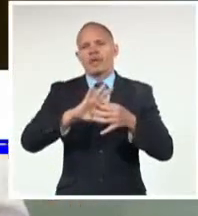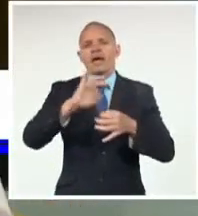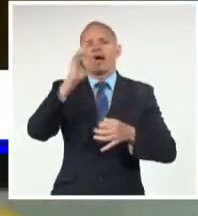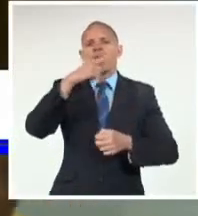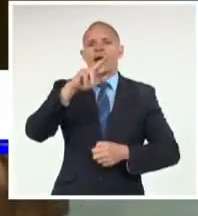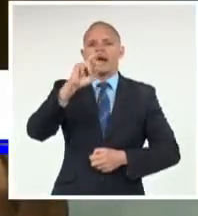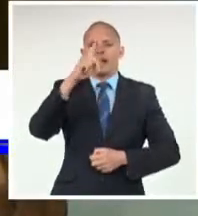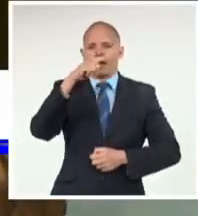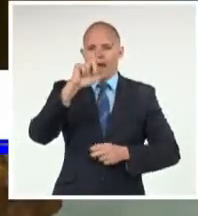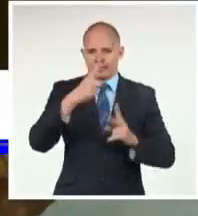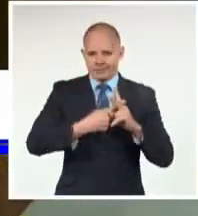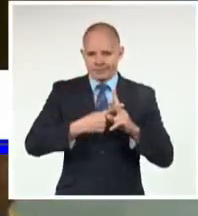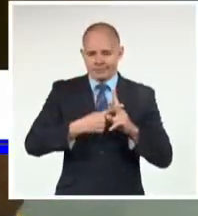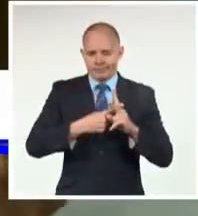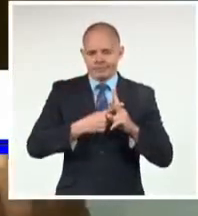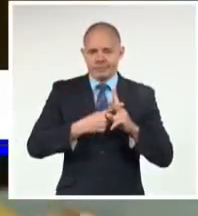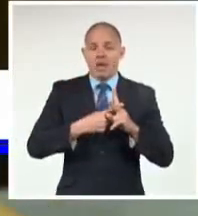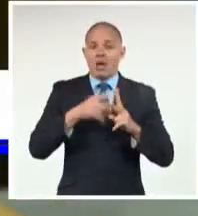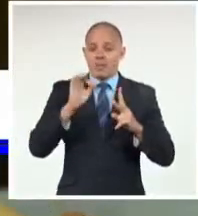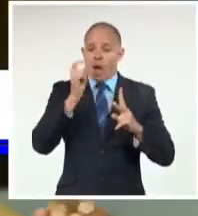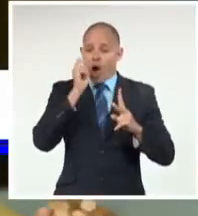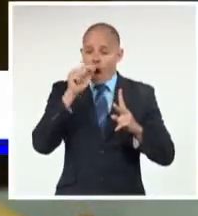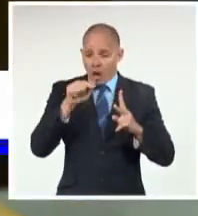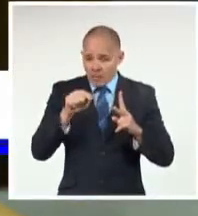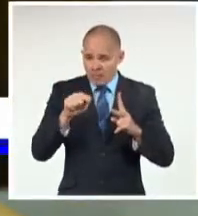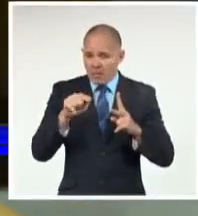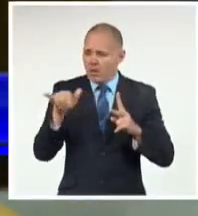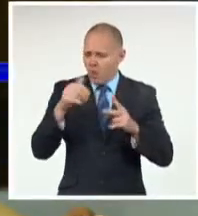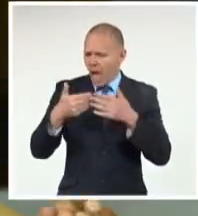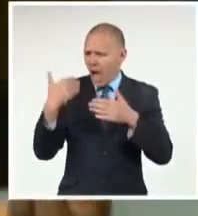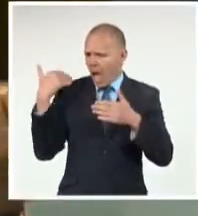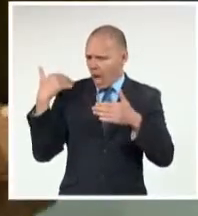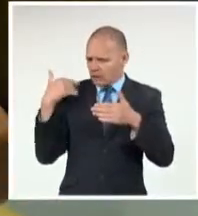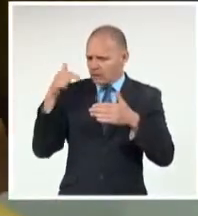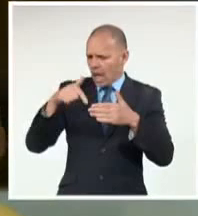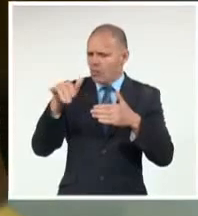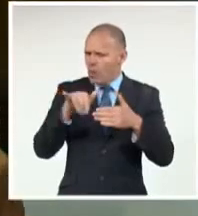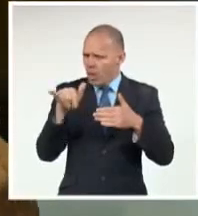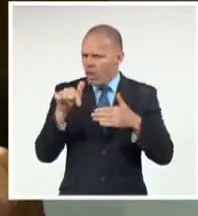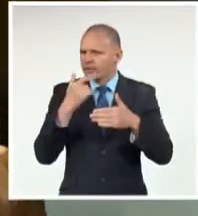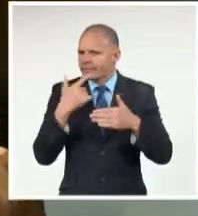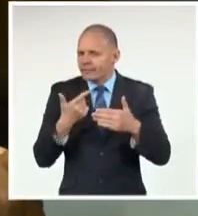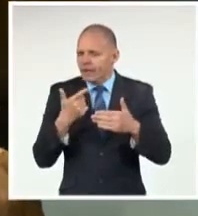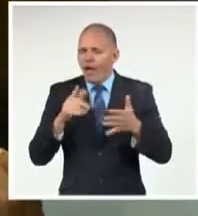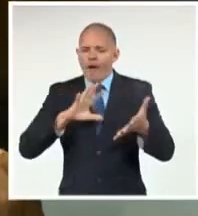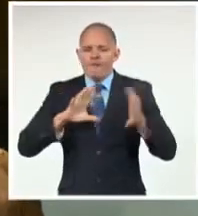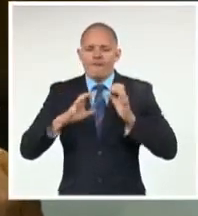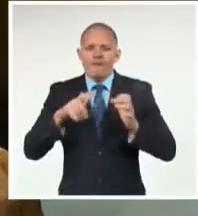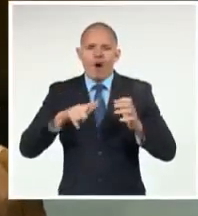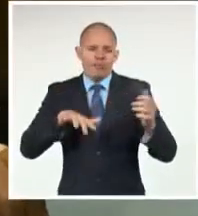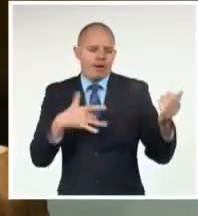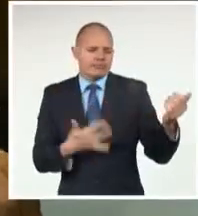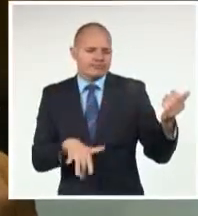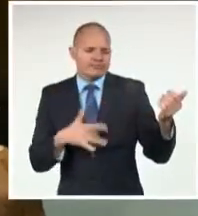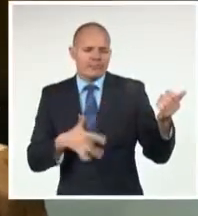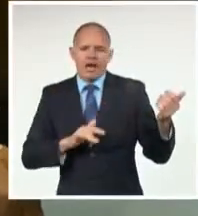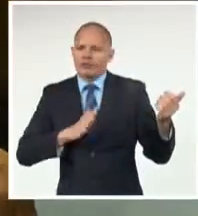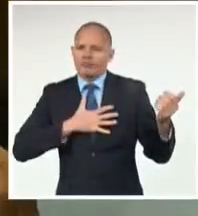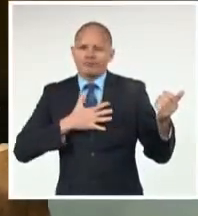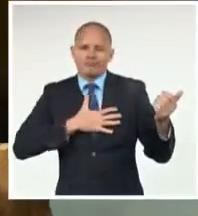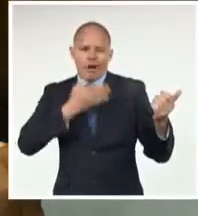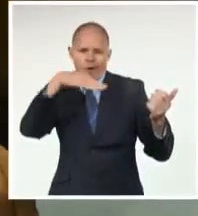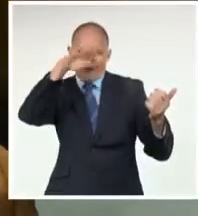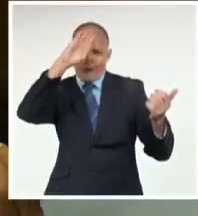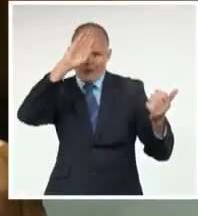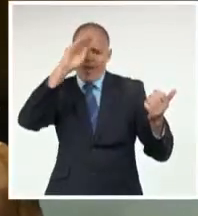manera de expresarnos los cubanos que no lo hay